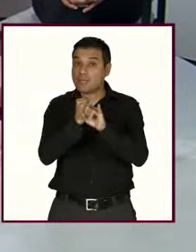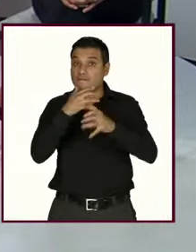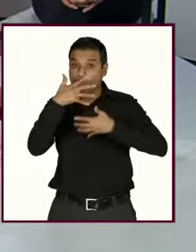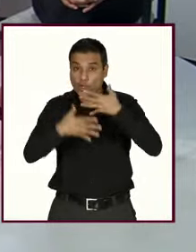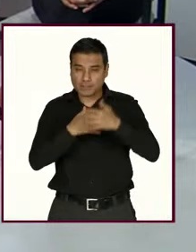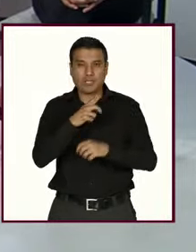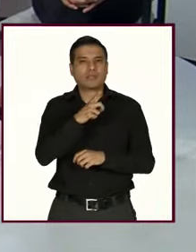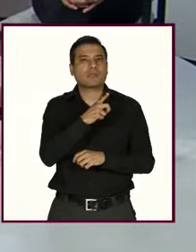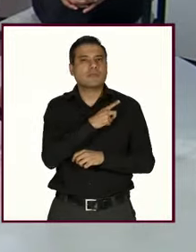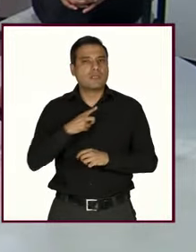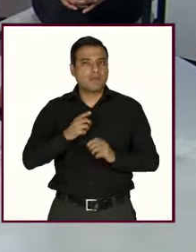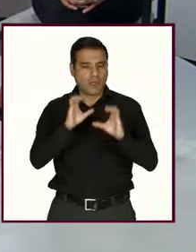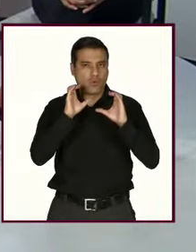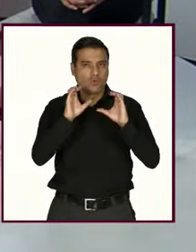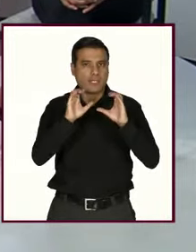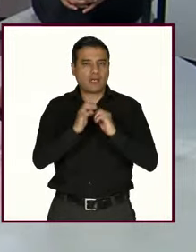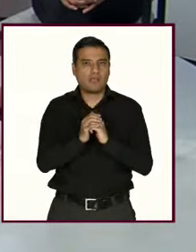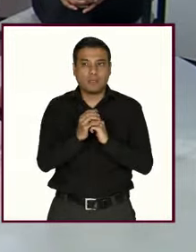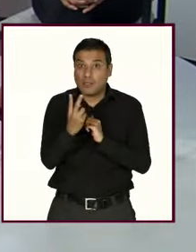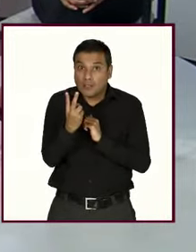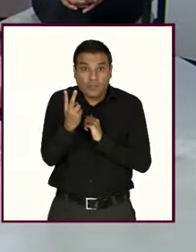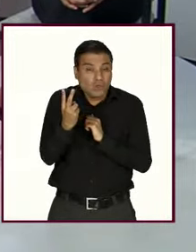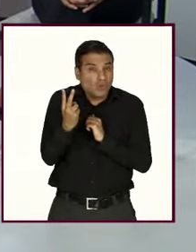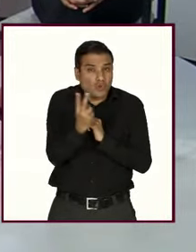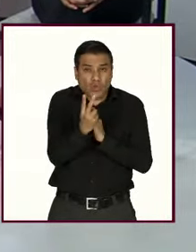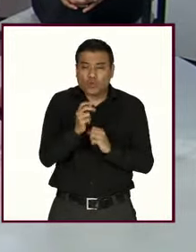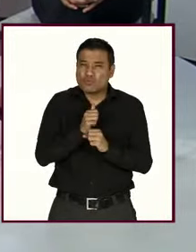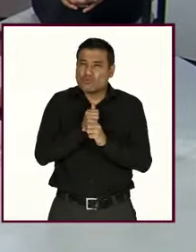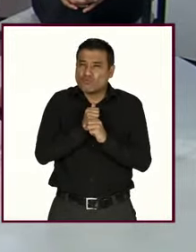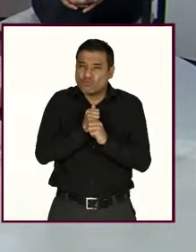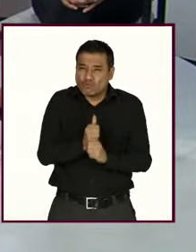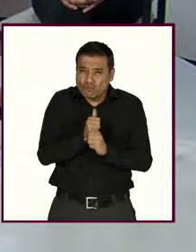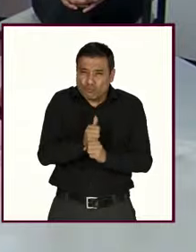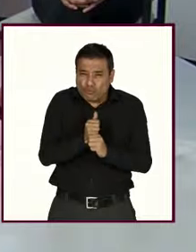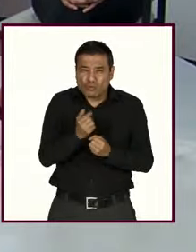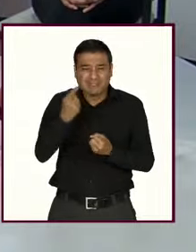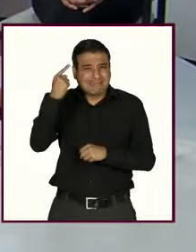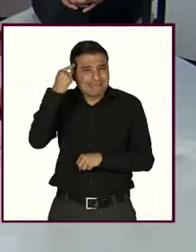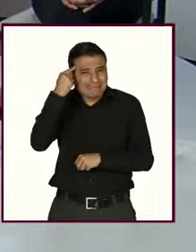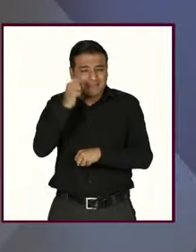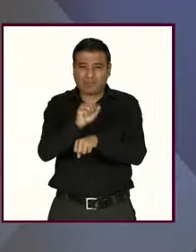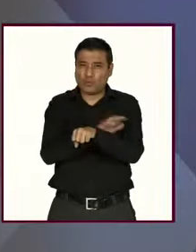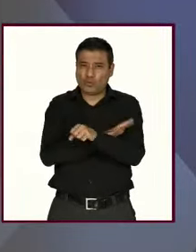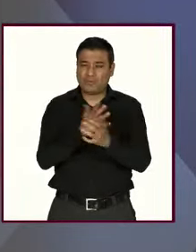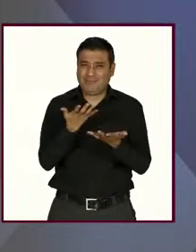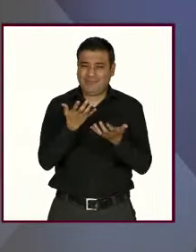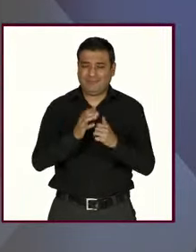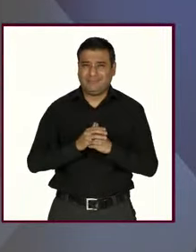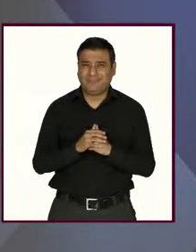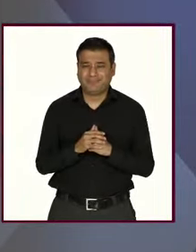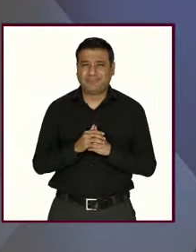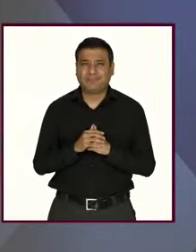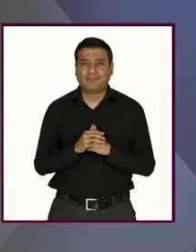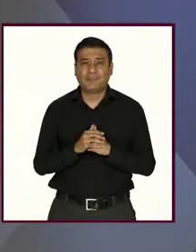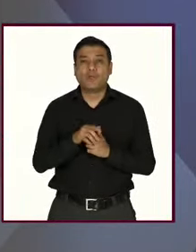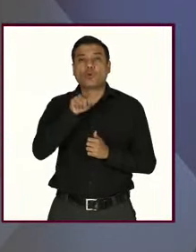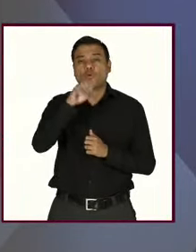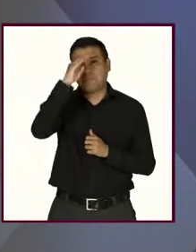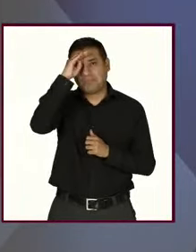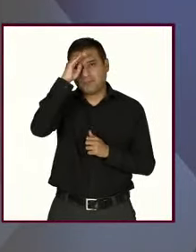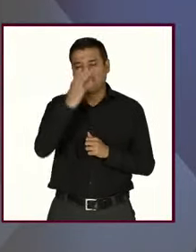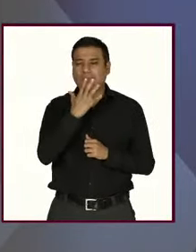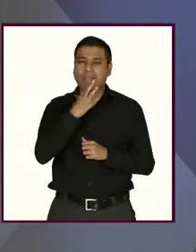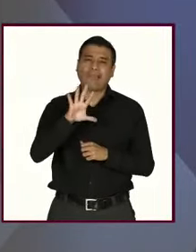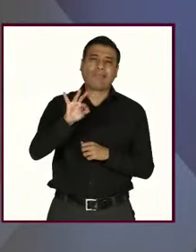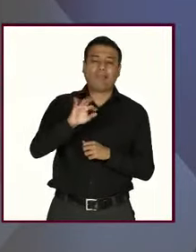ambas causan una afectación tanto a las emociones como a la psicología de las personas y no minimizarlas